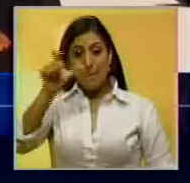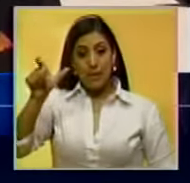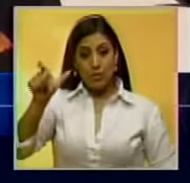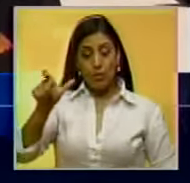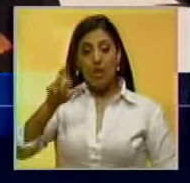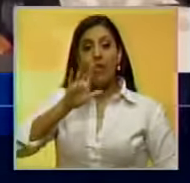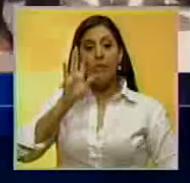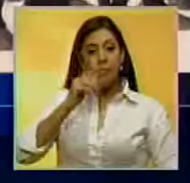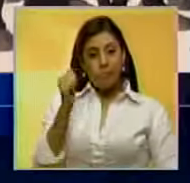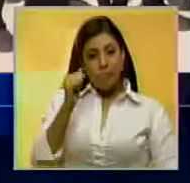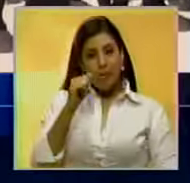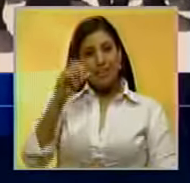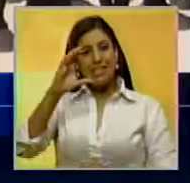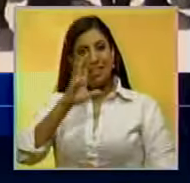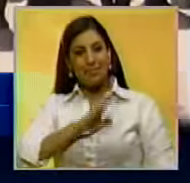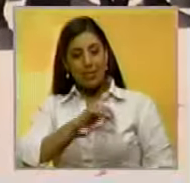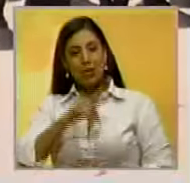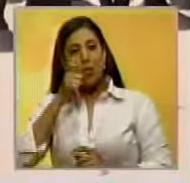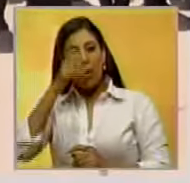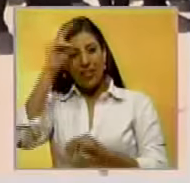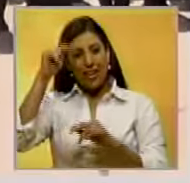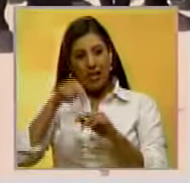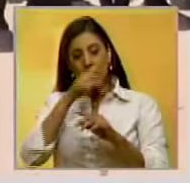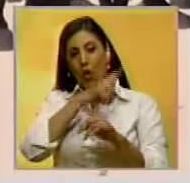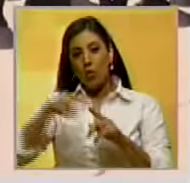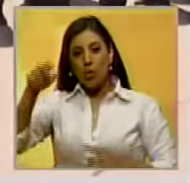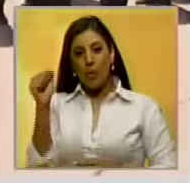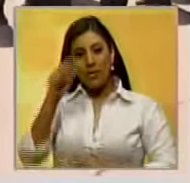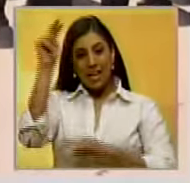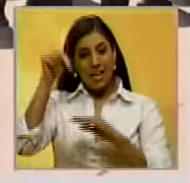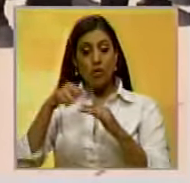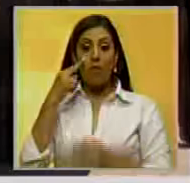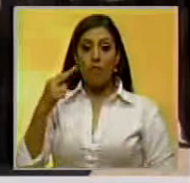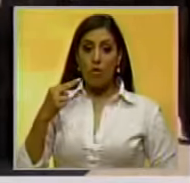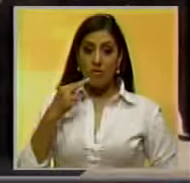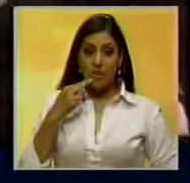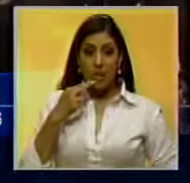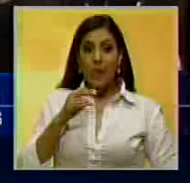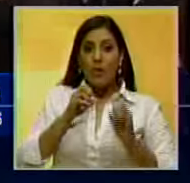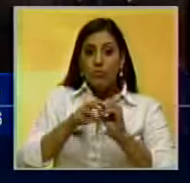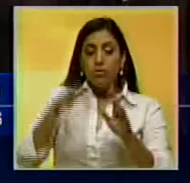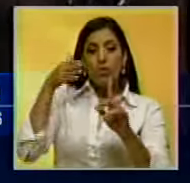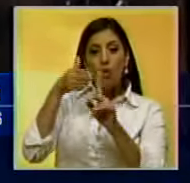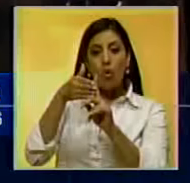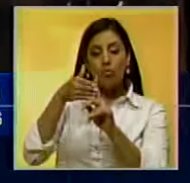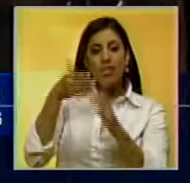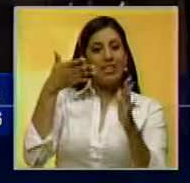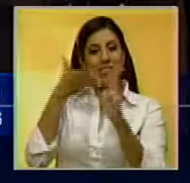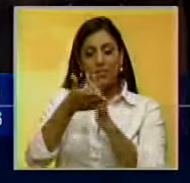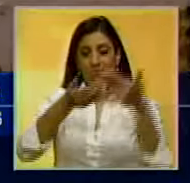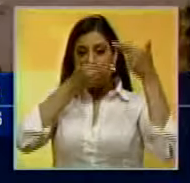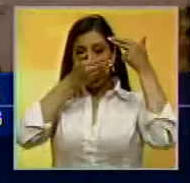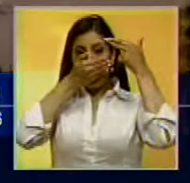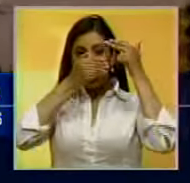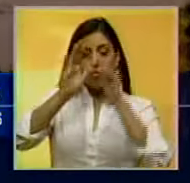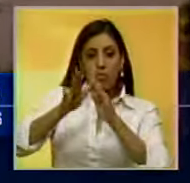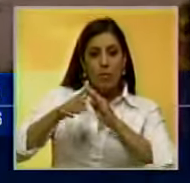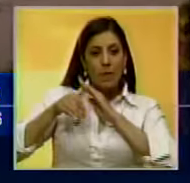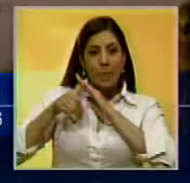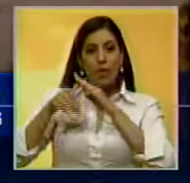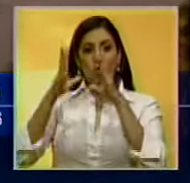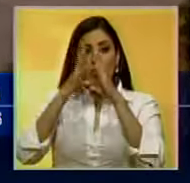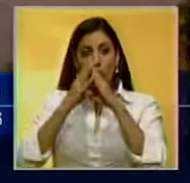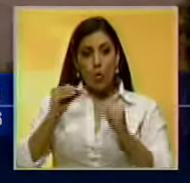entre Policía Científica, Guardia Nacional y Policía Nacional Bolivariana estarán atacando el delito de secuestro y extorsión